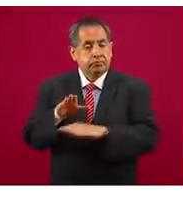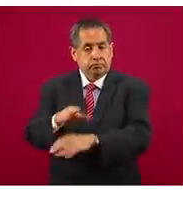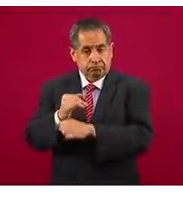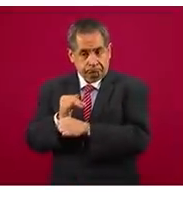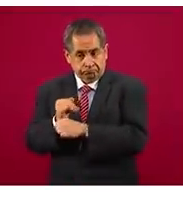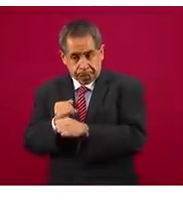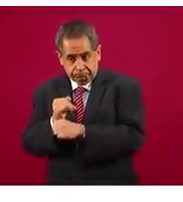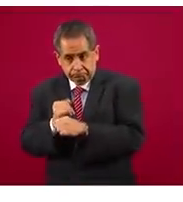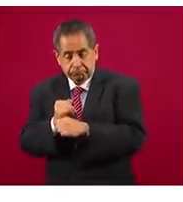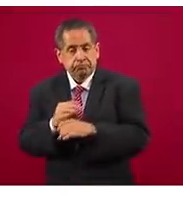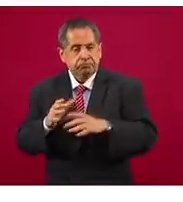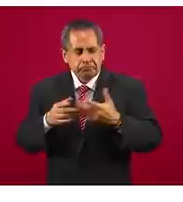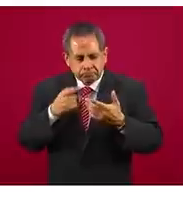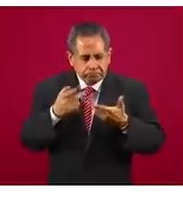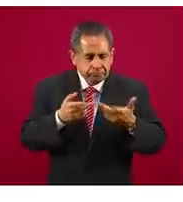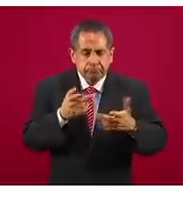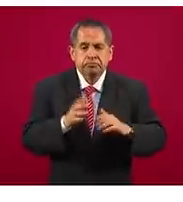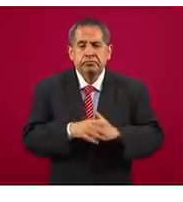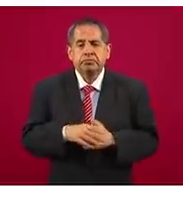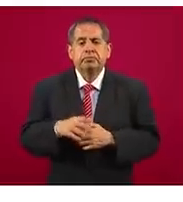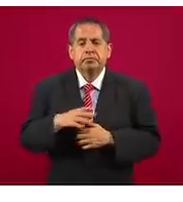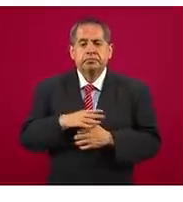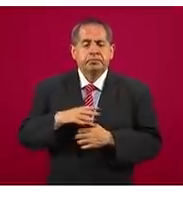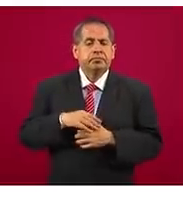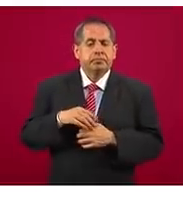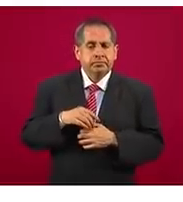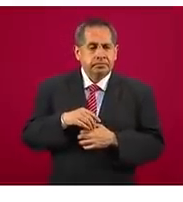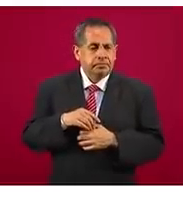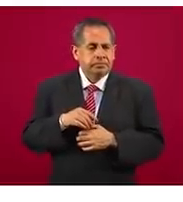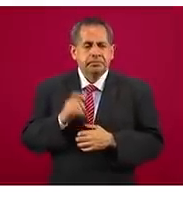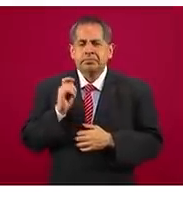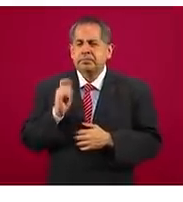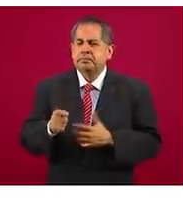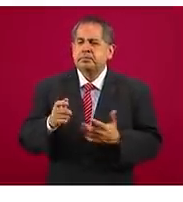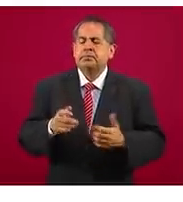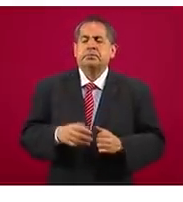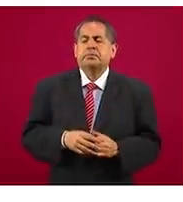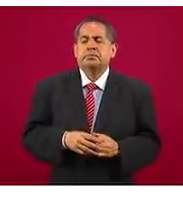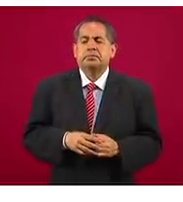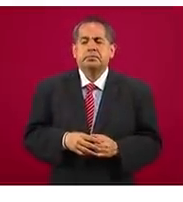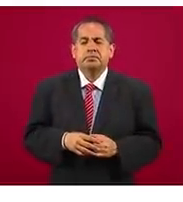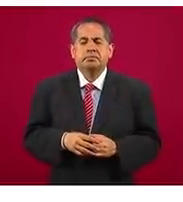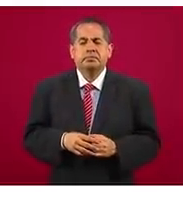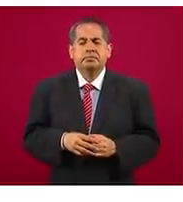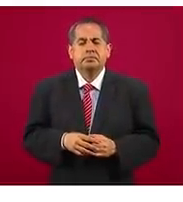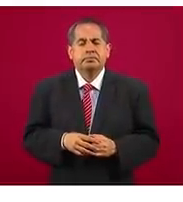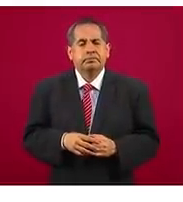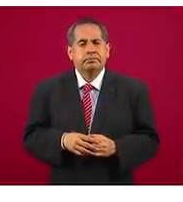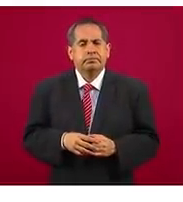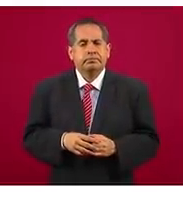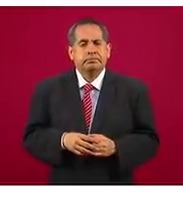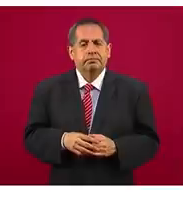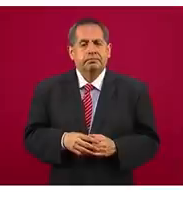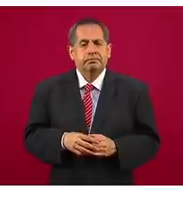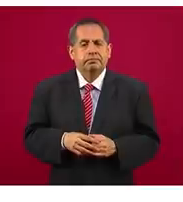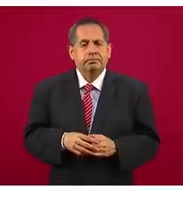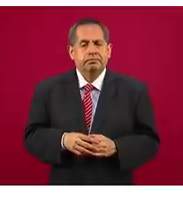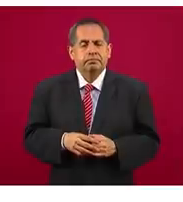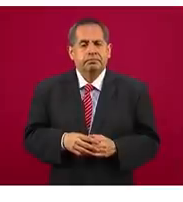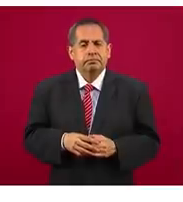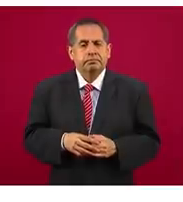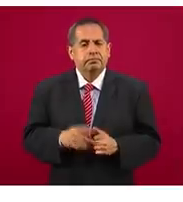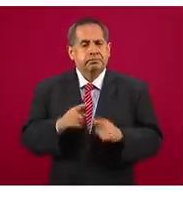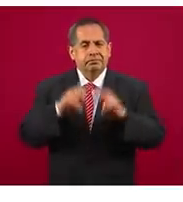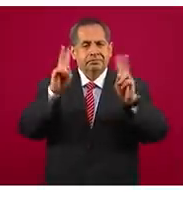tenemos en esta área, principalmente se ve temas de